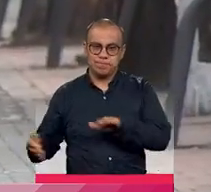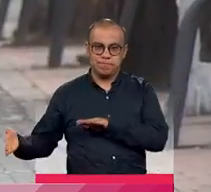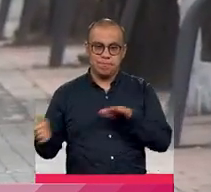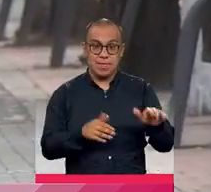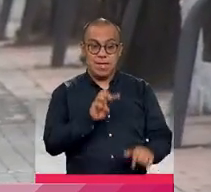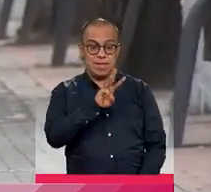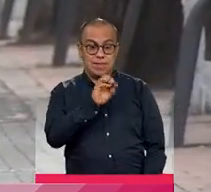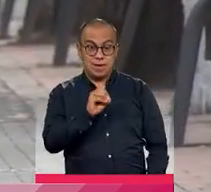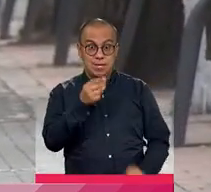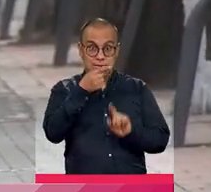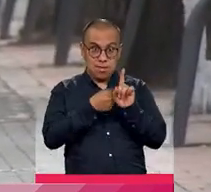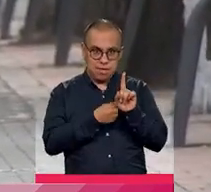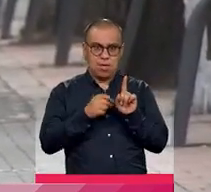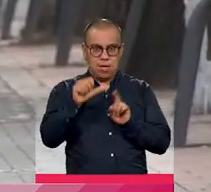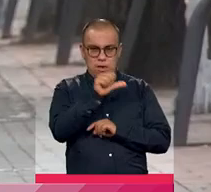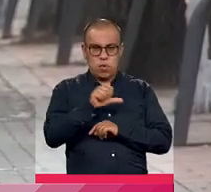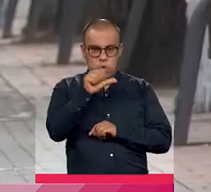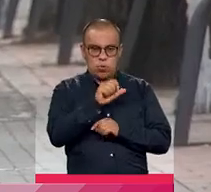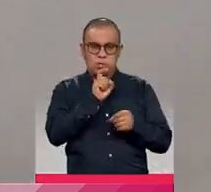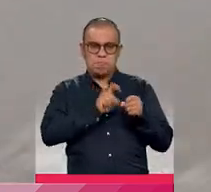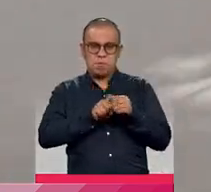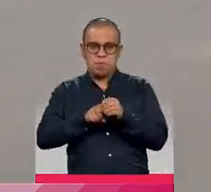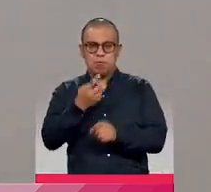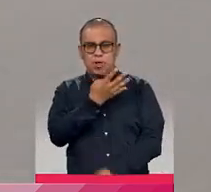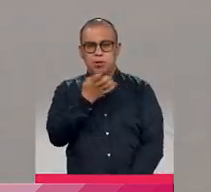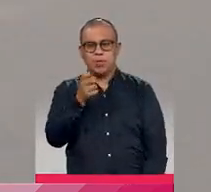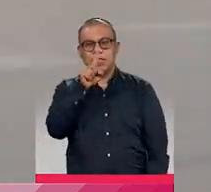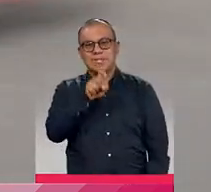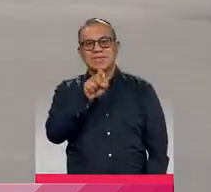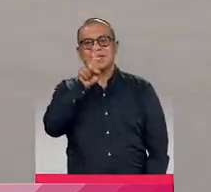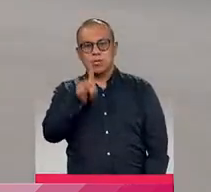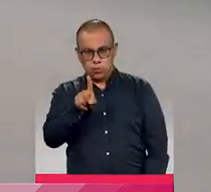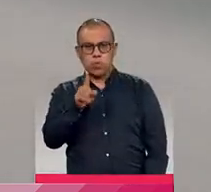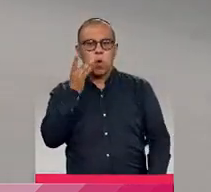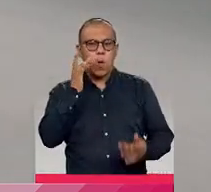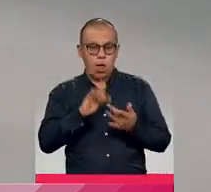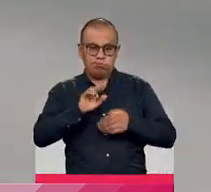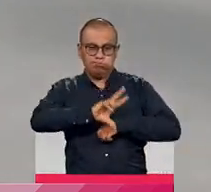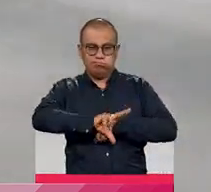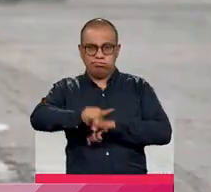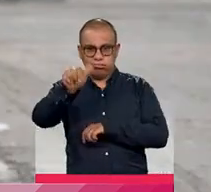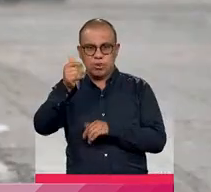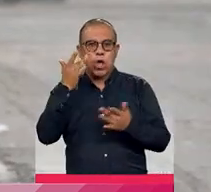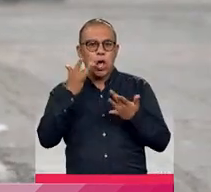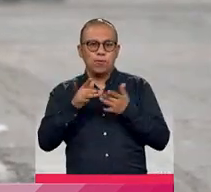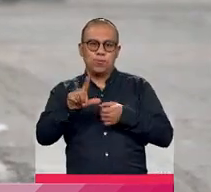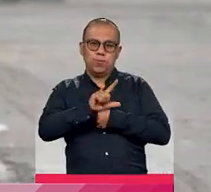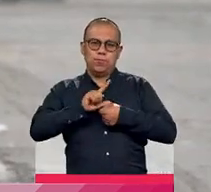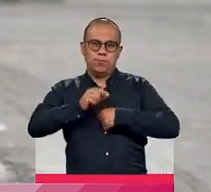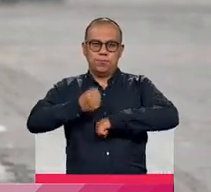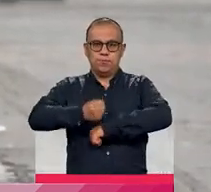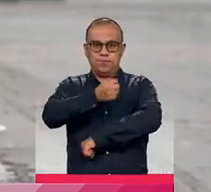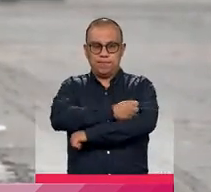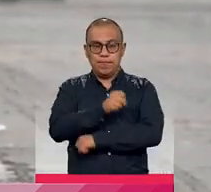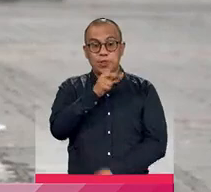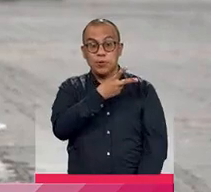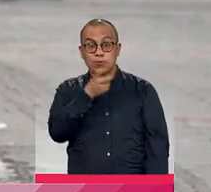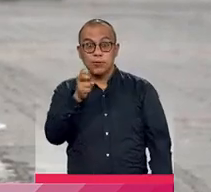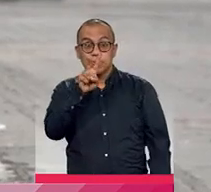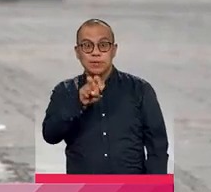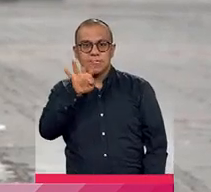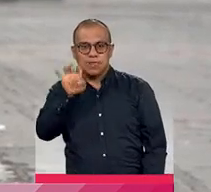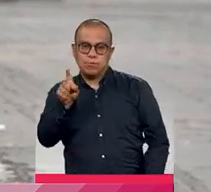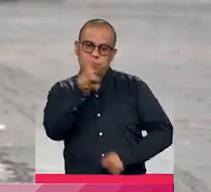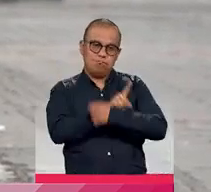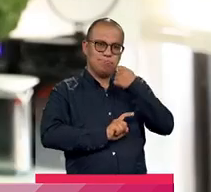30 de agosto de 2020 se habían registrado 961 casos de hurto a bicicletas en Suba, 269 más que